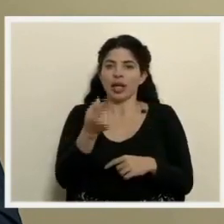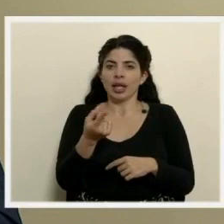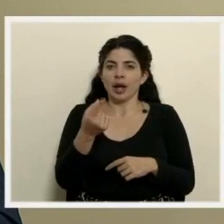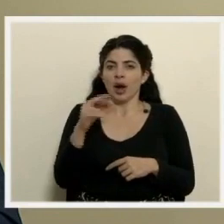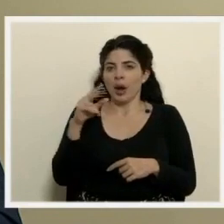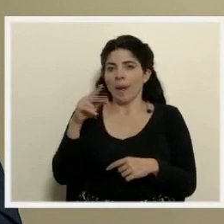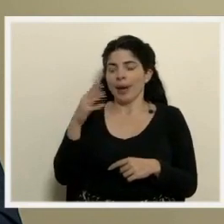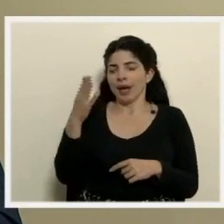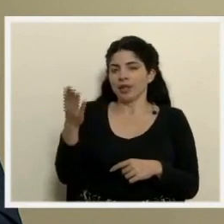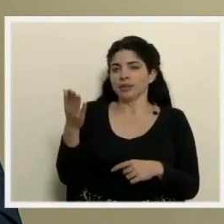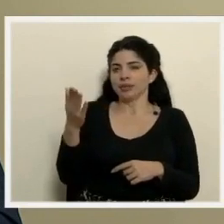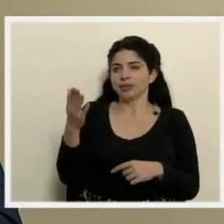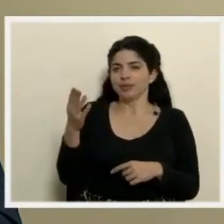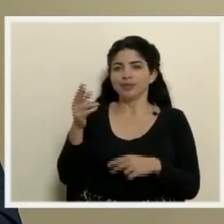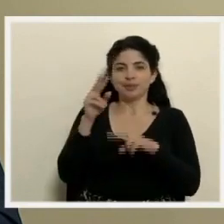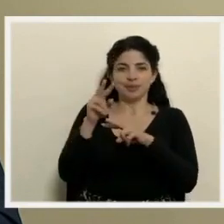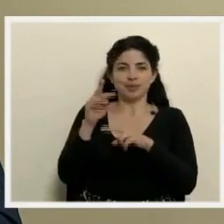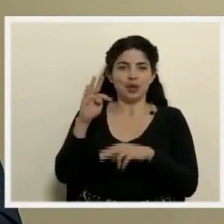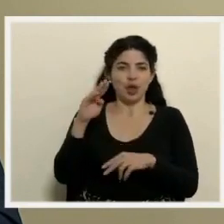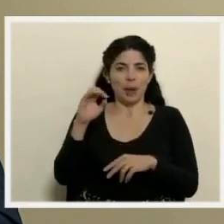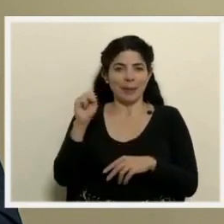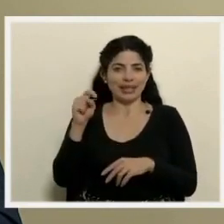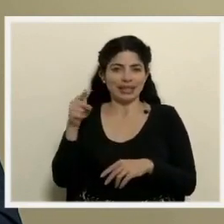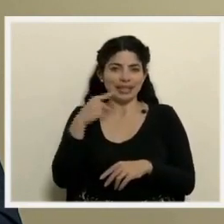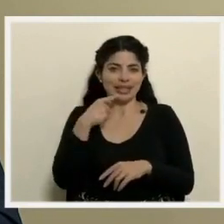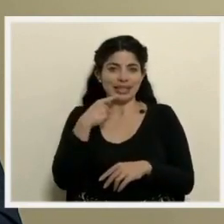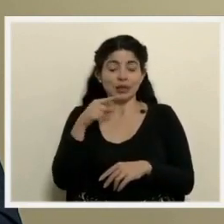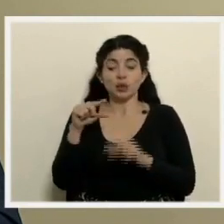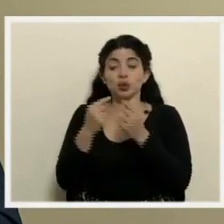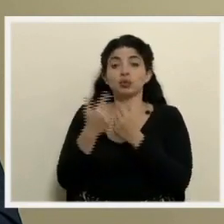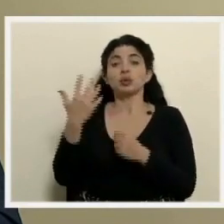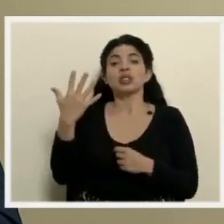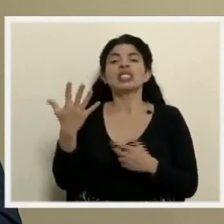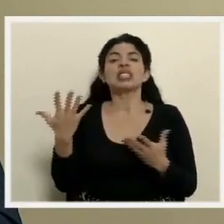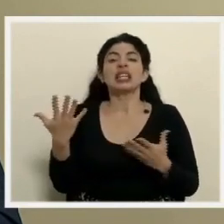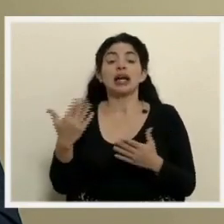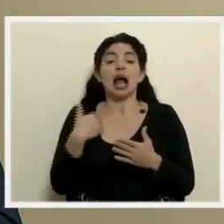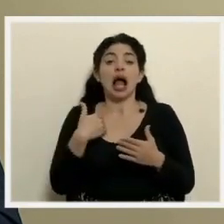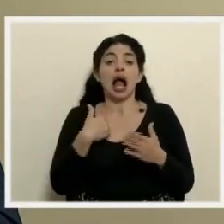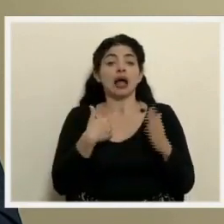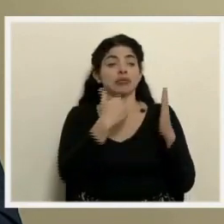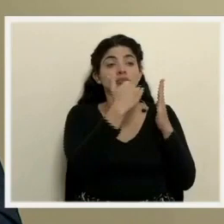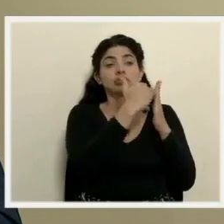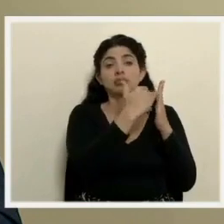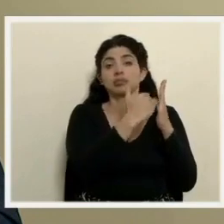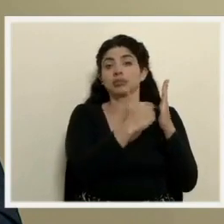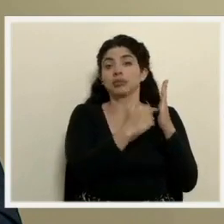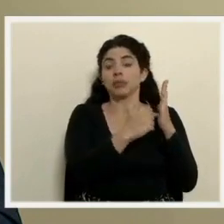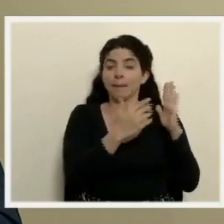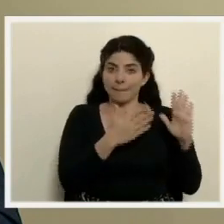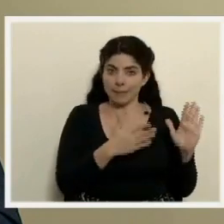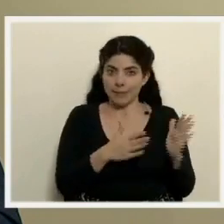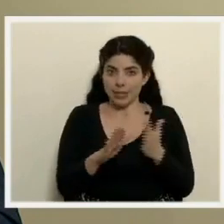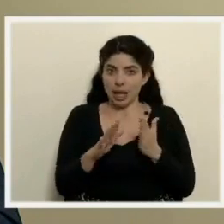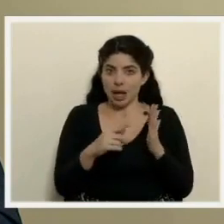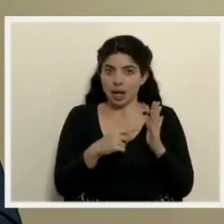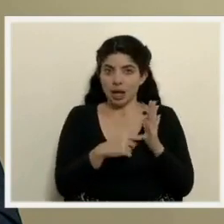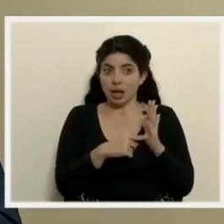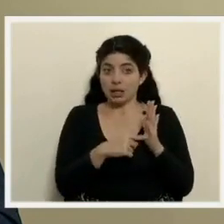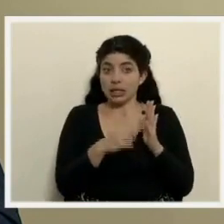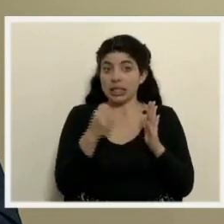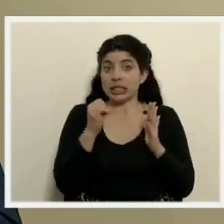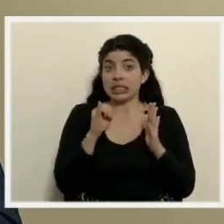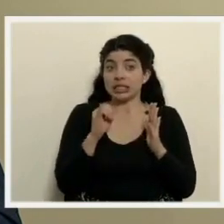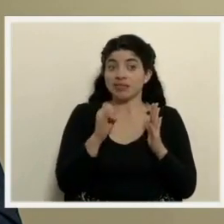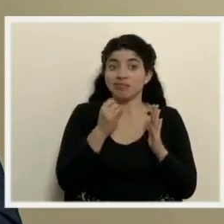el compañero del observador don Tomás que lo que se hace es que lo que está programado no si